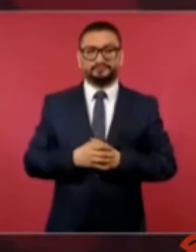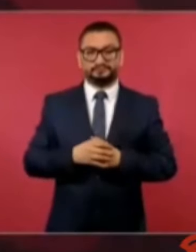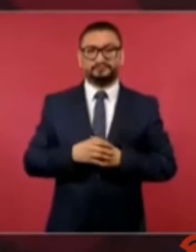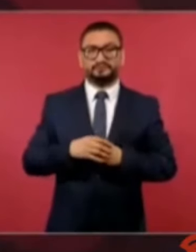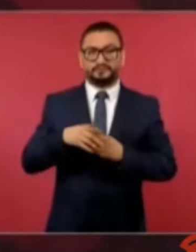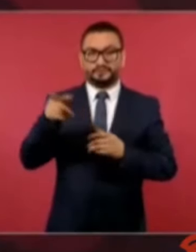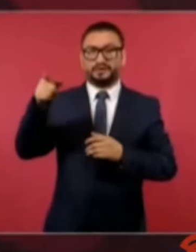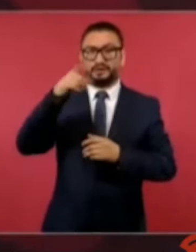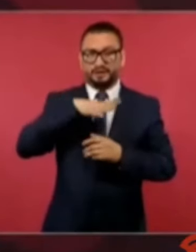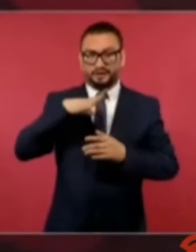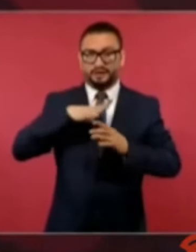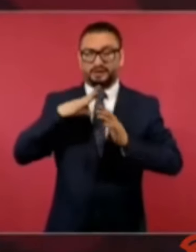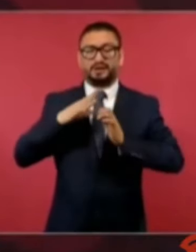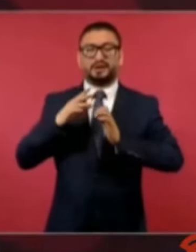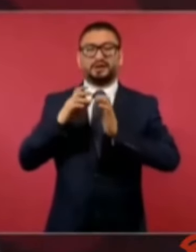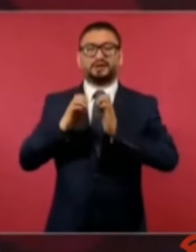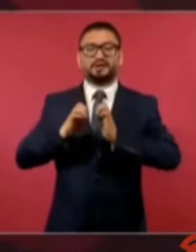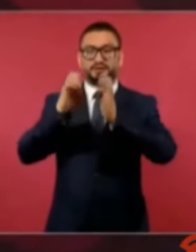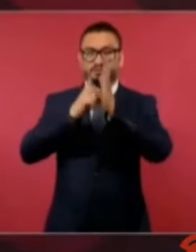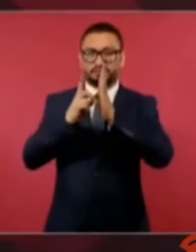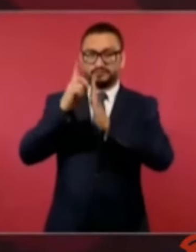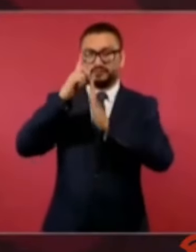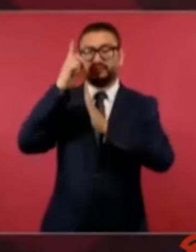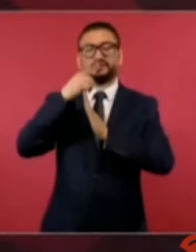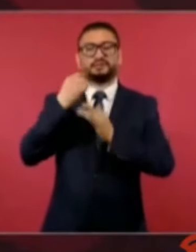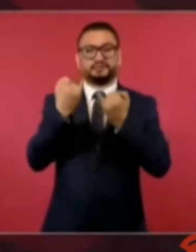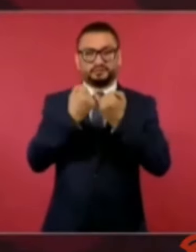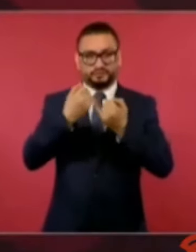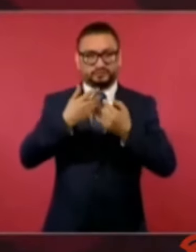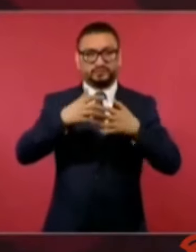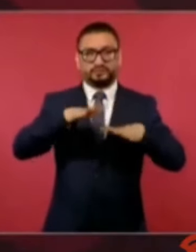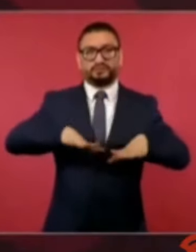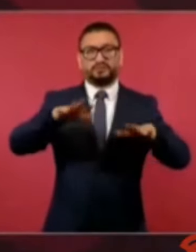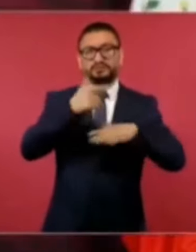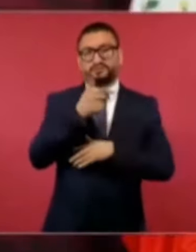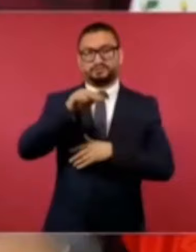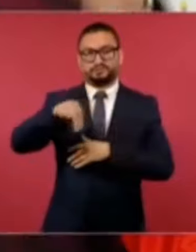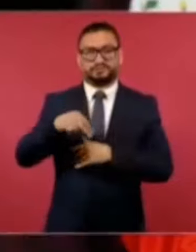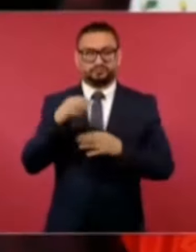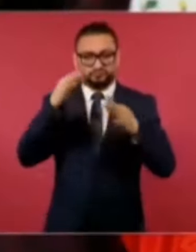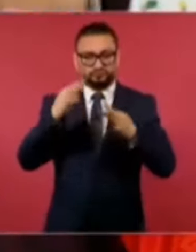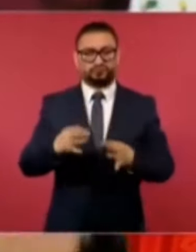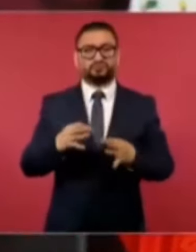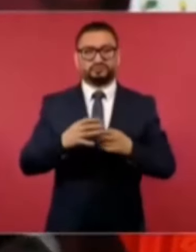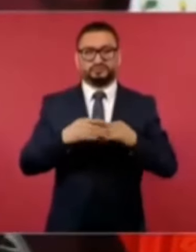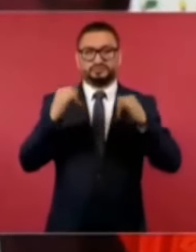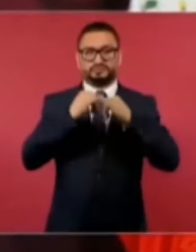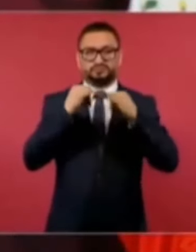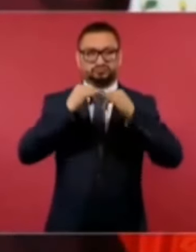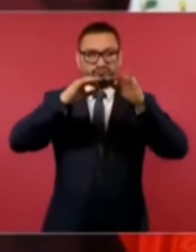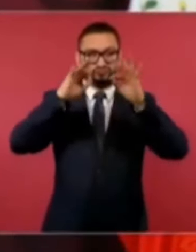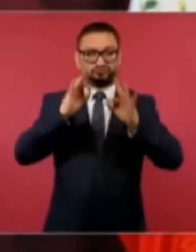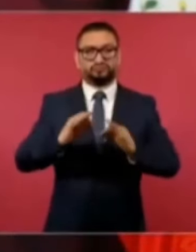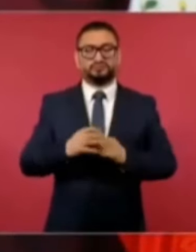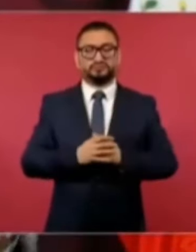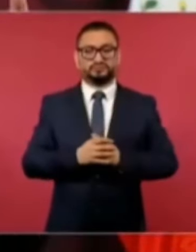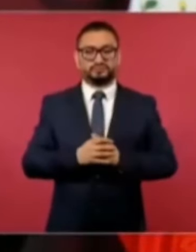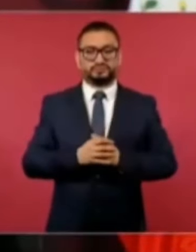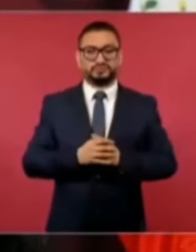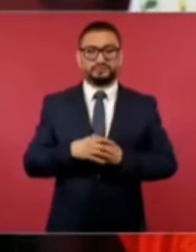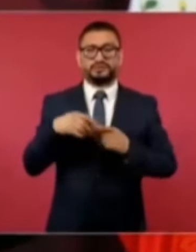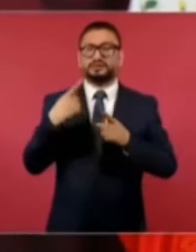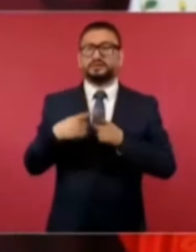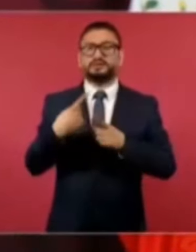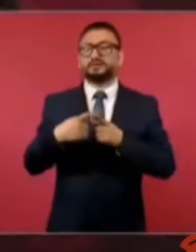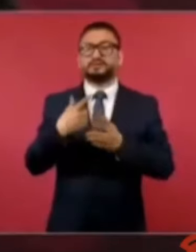habitacionales con instalaciones de la guardia nacional toda una institución quien nos